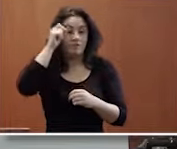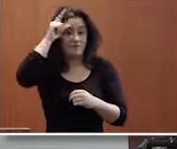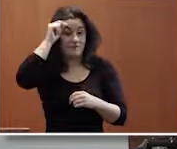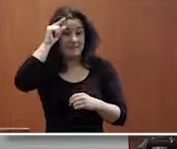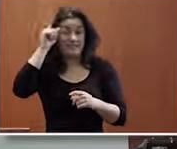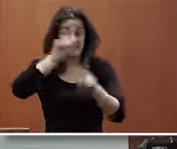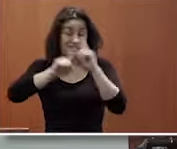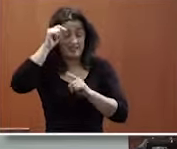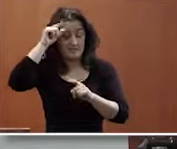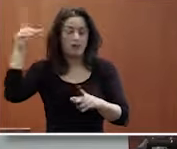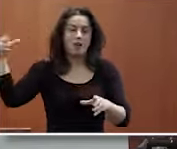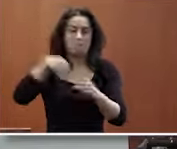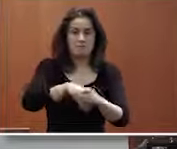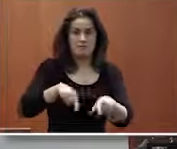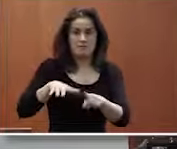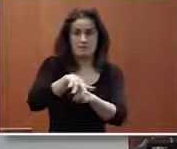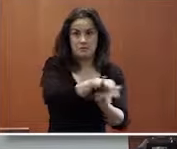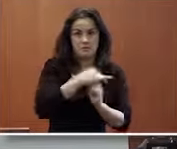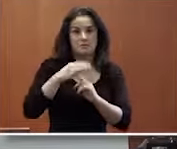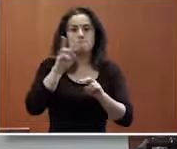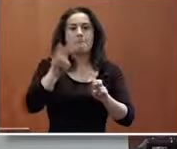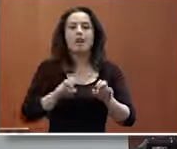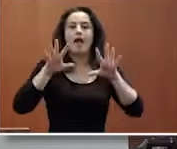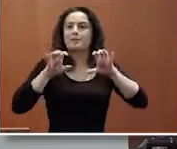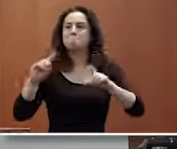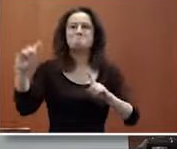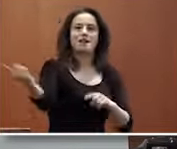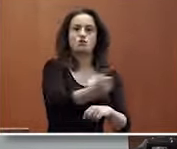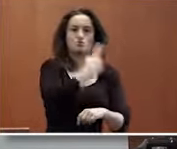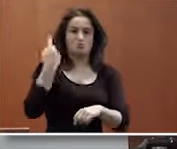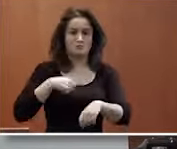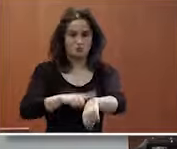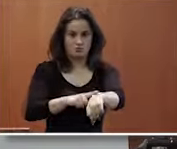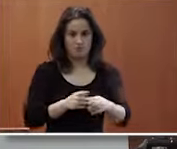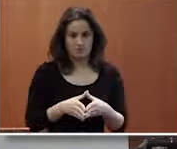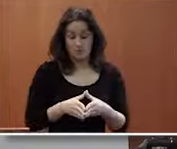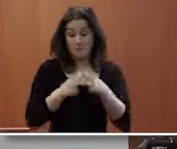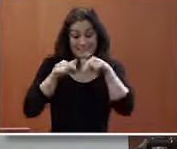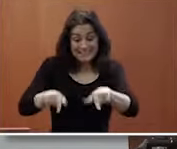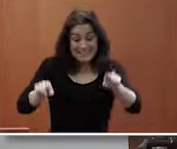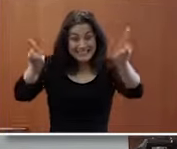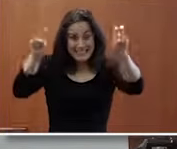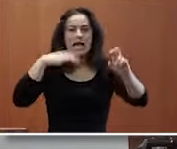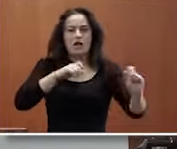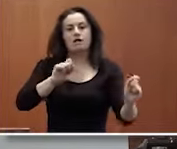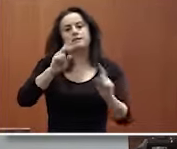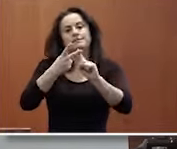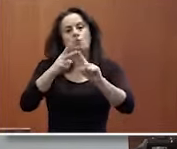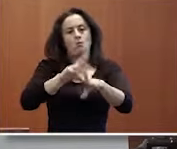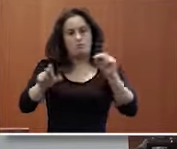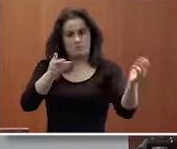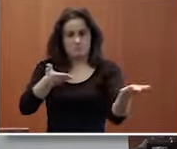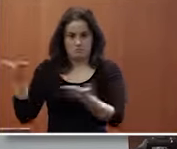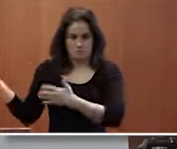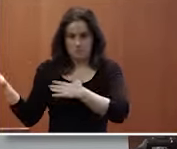en este entorno y que esto sirva de aprendizaje para todos es aquí en este punto donde quisiera proyectar un segundo vídeo que espero